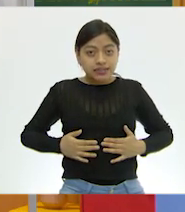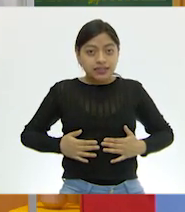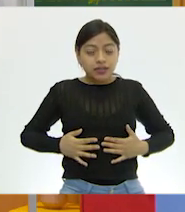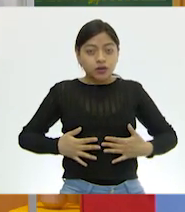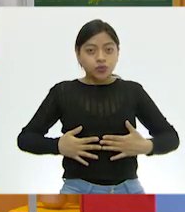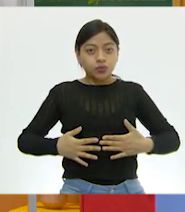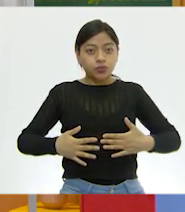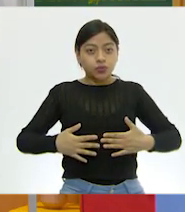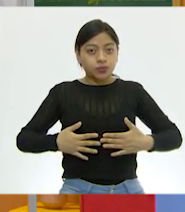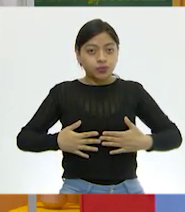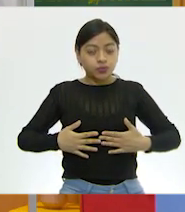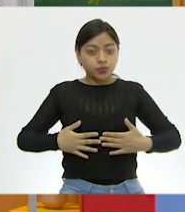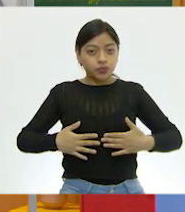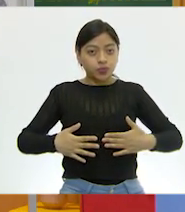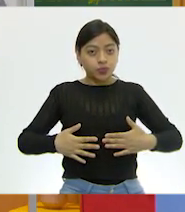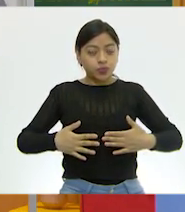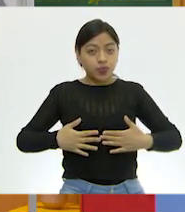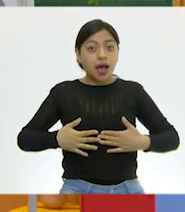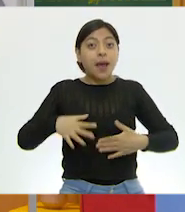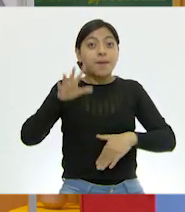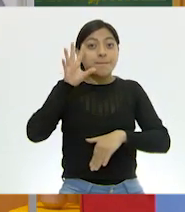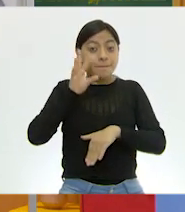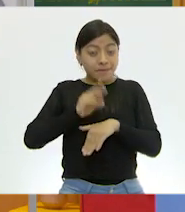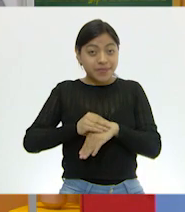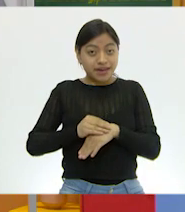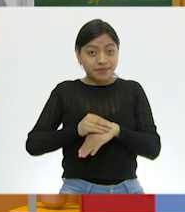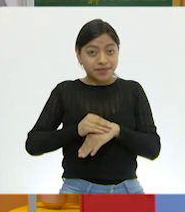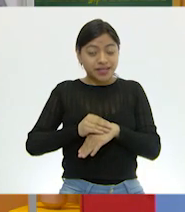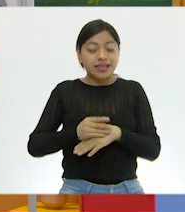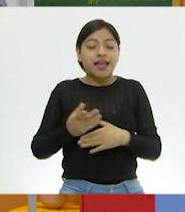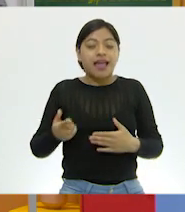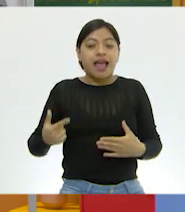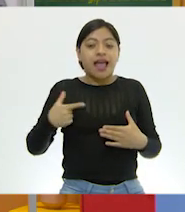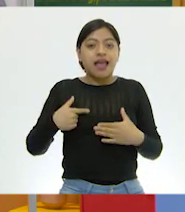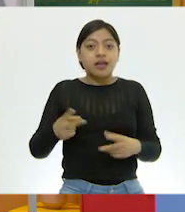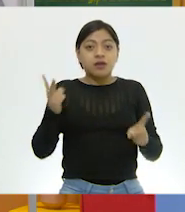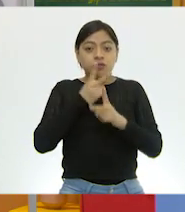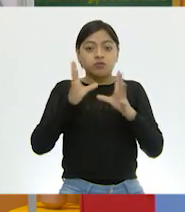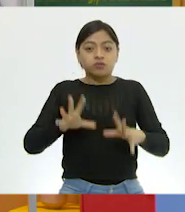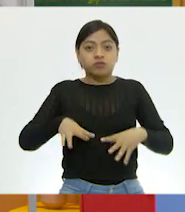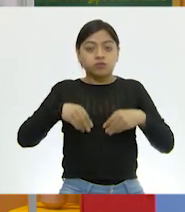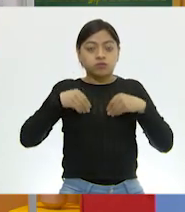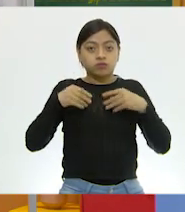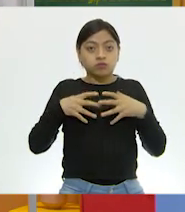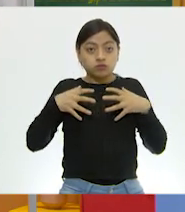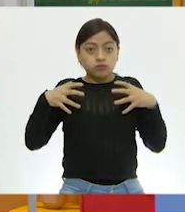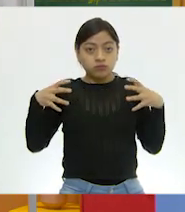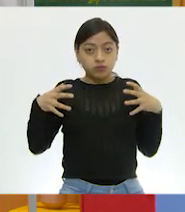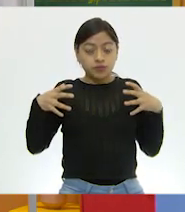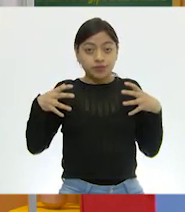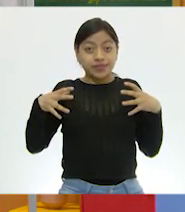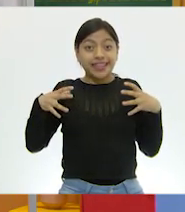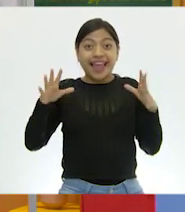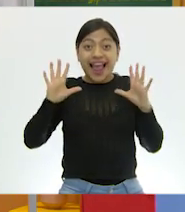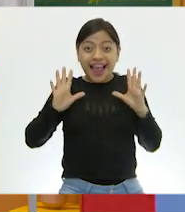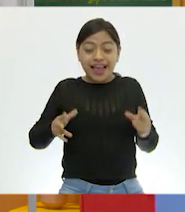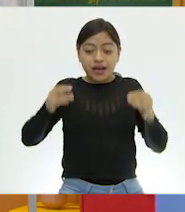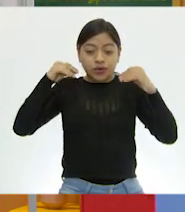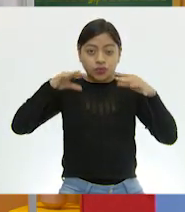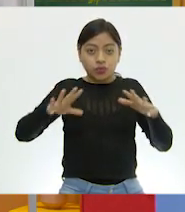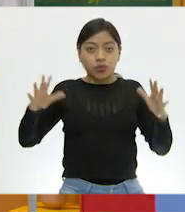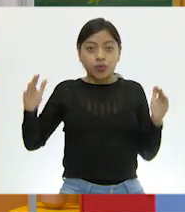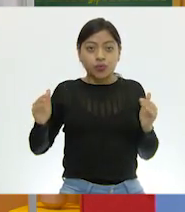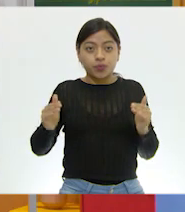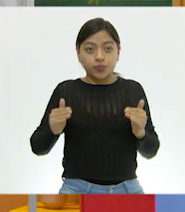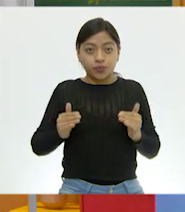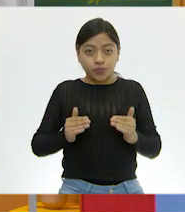elástica, digámoslo así, y permite que tus pulmones se llenen de aire y cuando exhalas sacamos todo ese